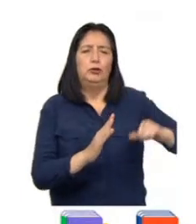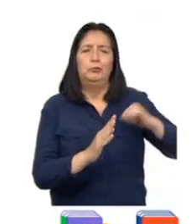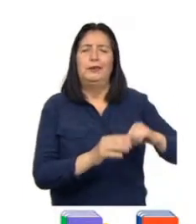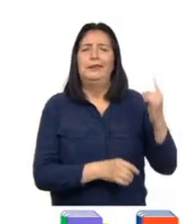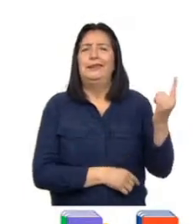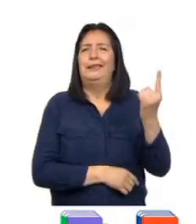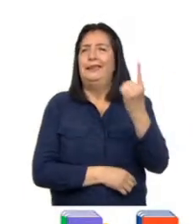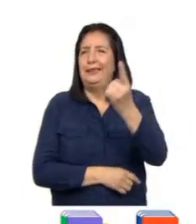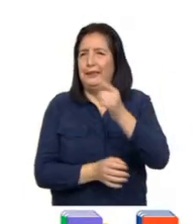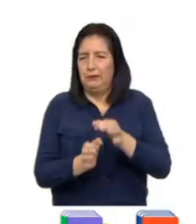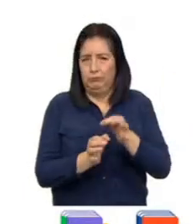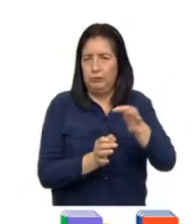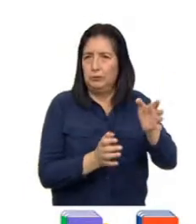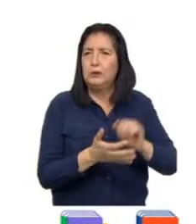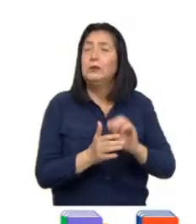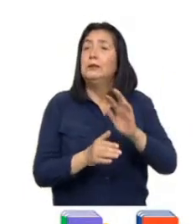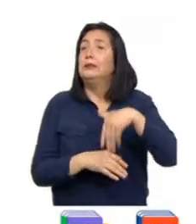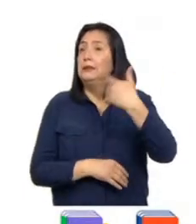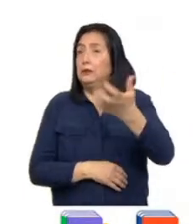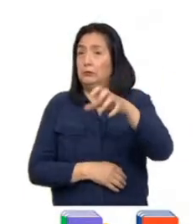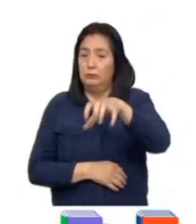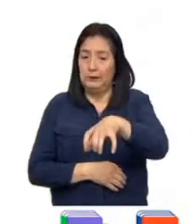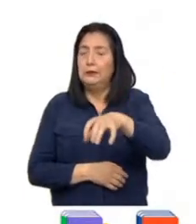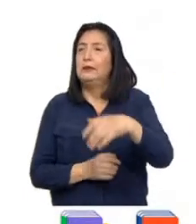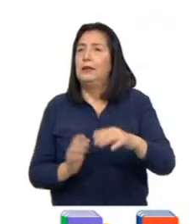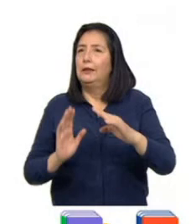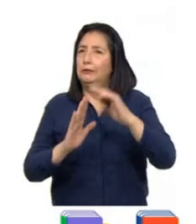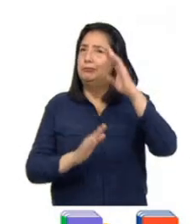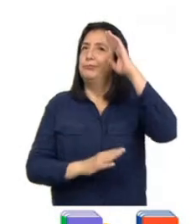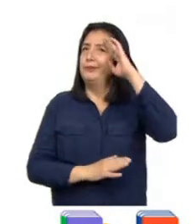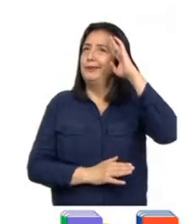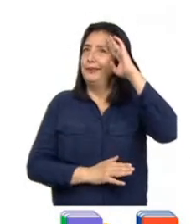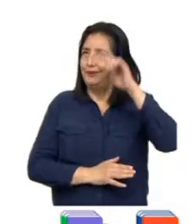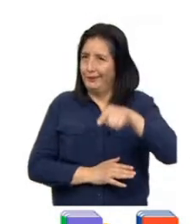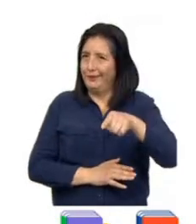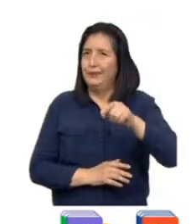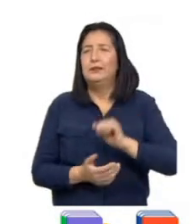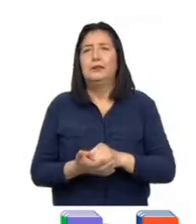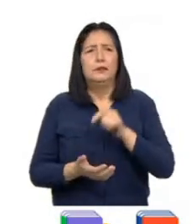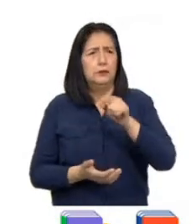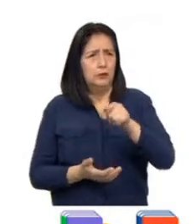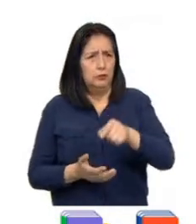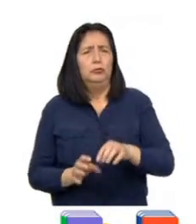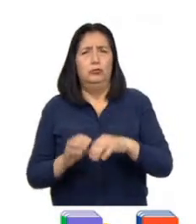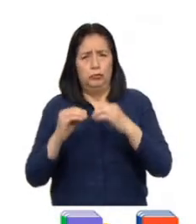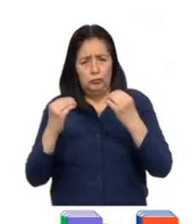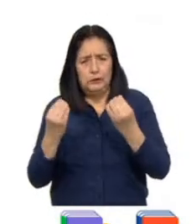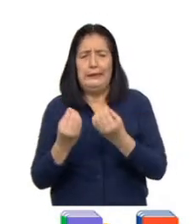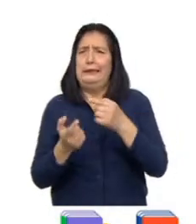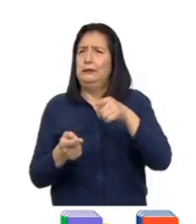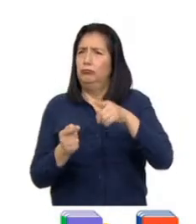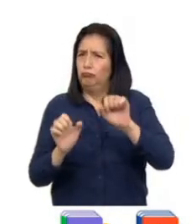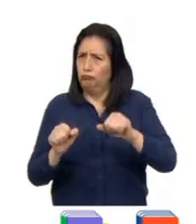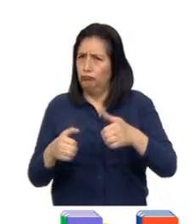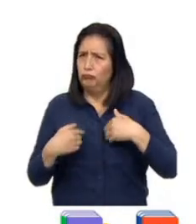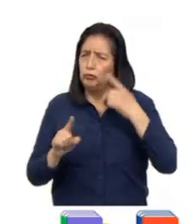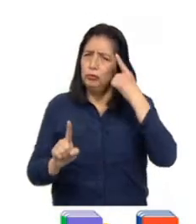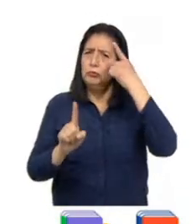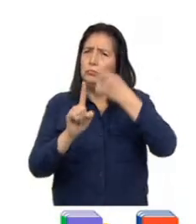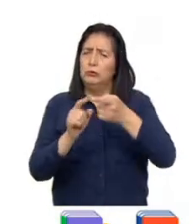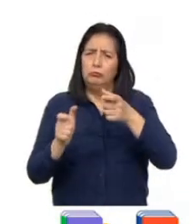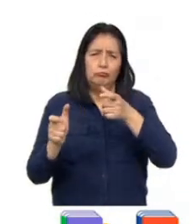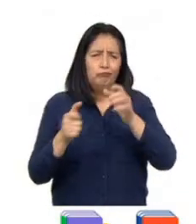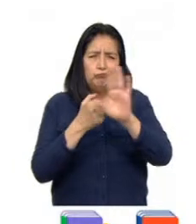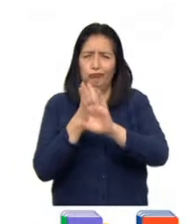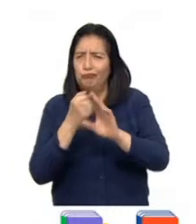distrito. Luego está la Policía Nacional del Perú. Es una institución que tiene como objetivo velar